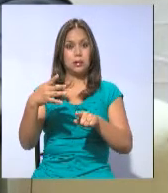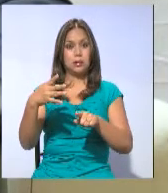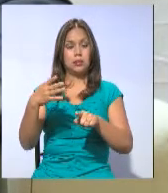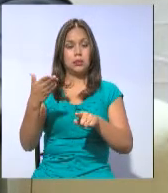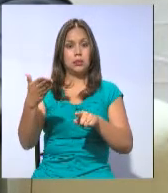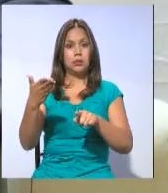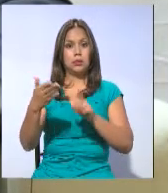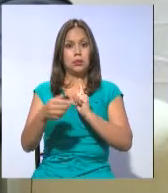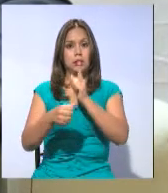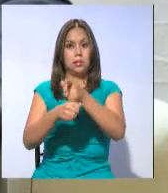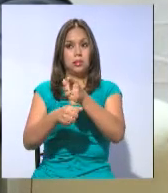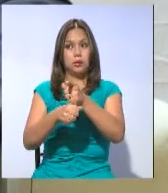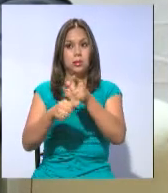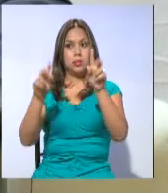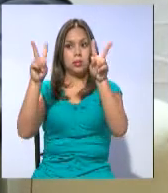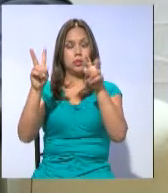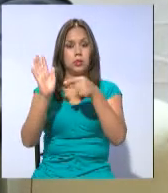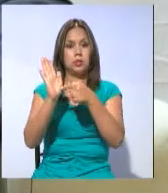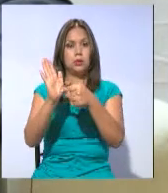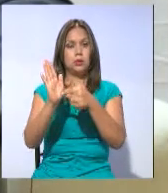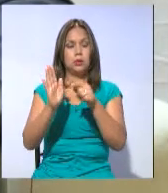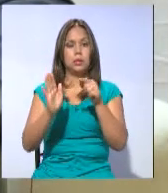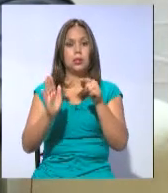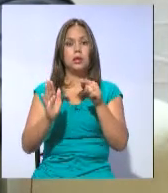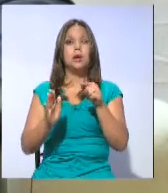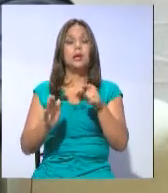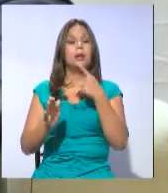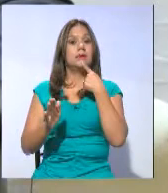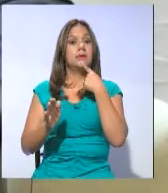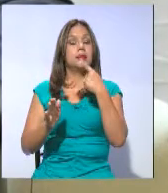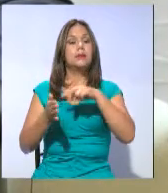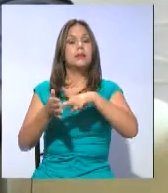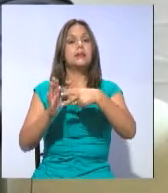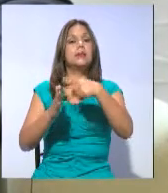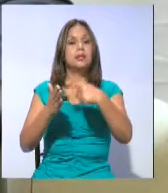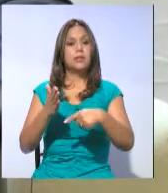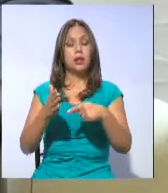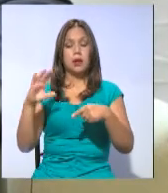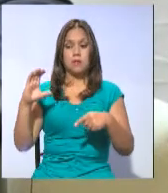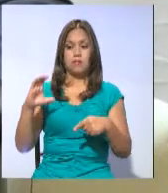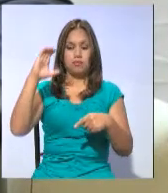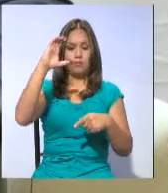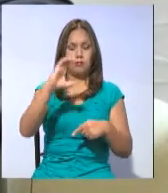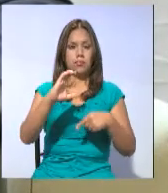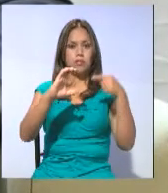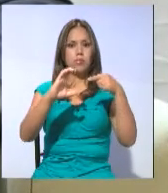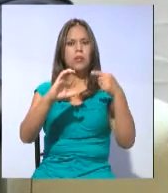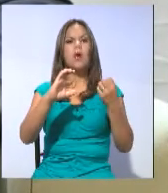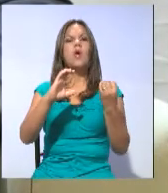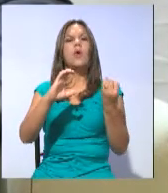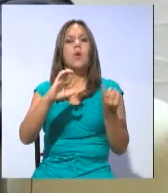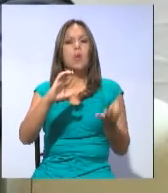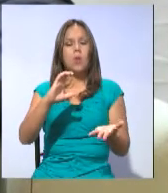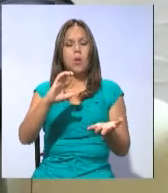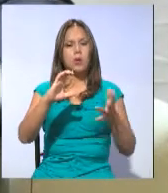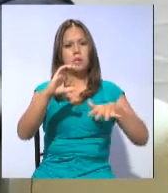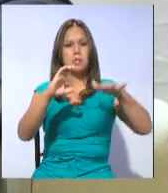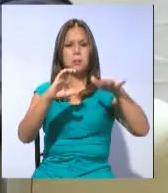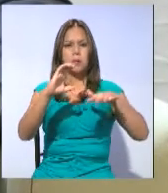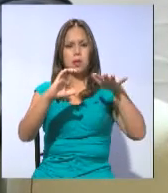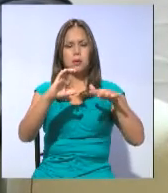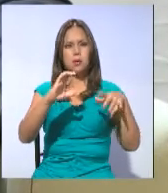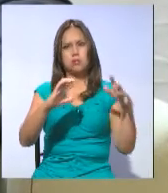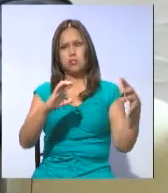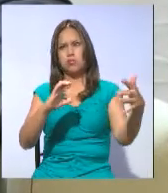en el orden de los 300 millones de dólares. Es decir, el ingreso neto que se generaría con el